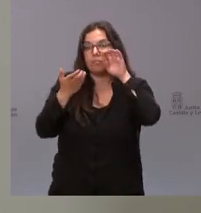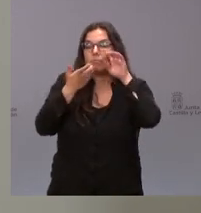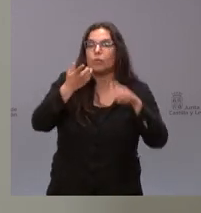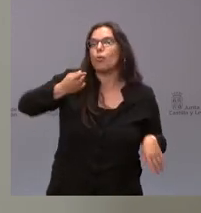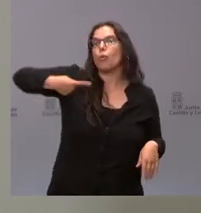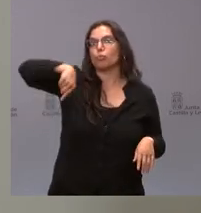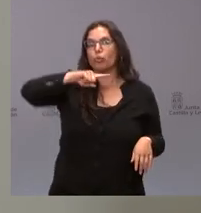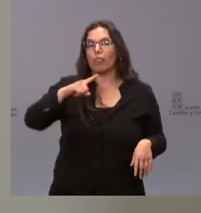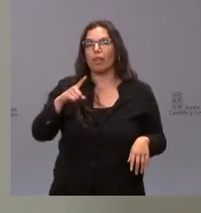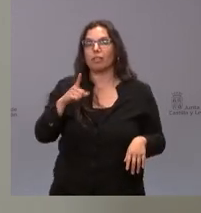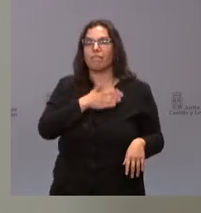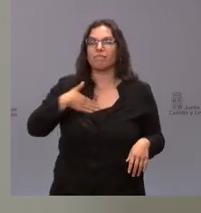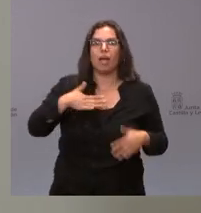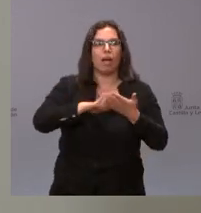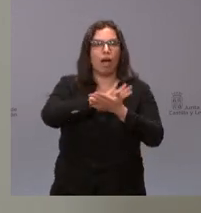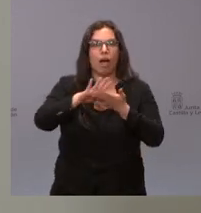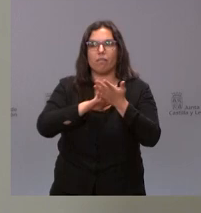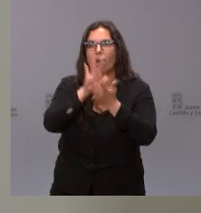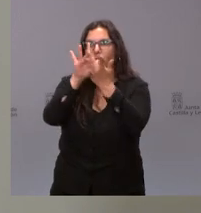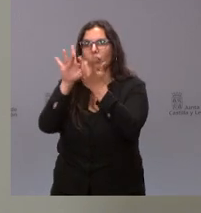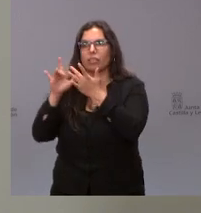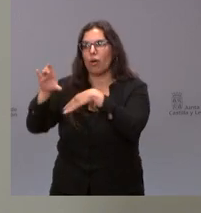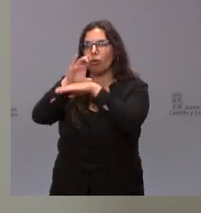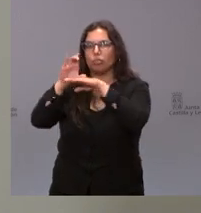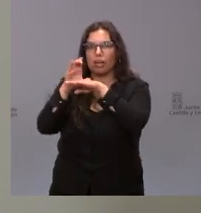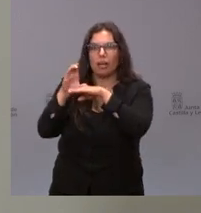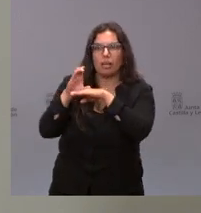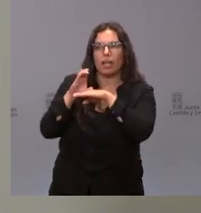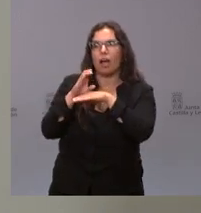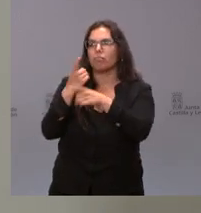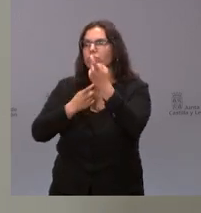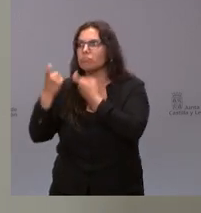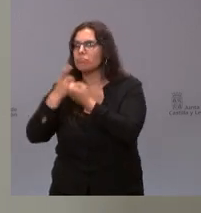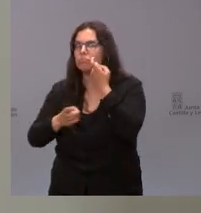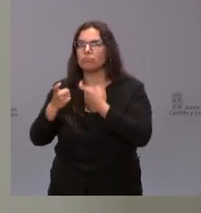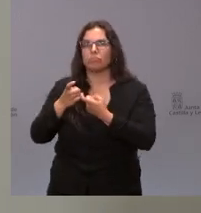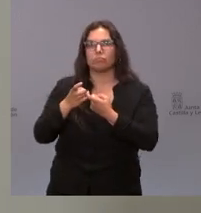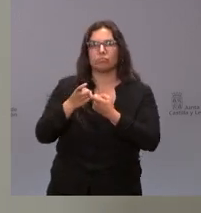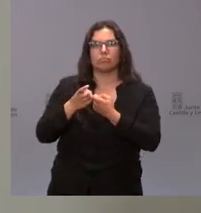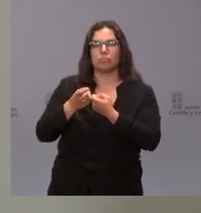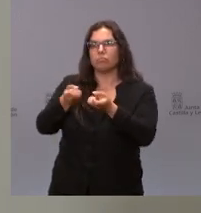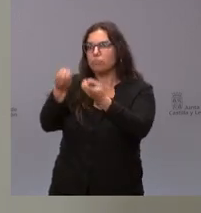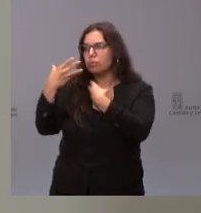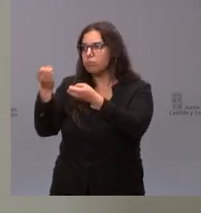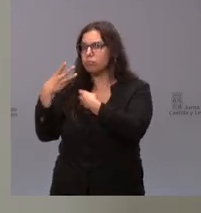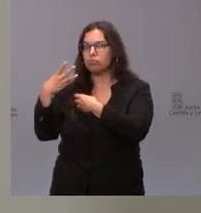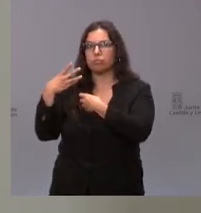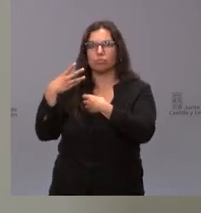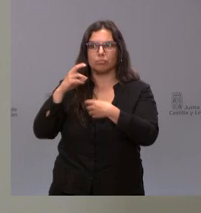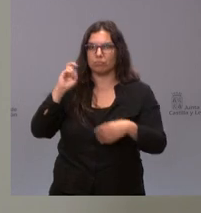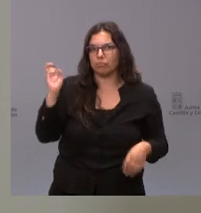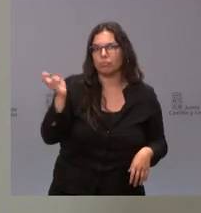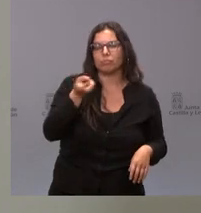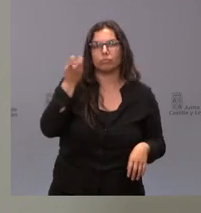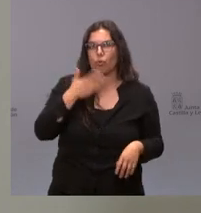pues quieran hablar con las consejerías correspondientes puedan tener declaraciones de cualquier miembro de Castilla y León o puedan